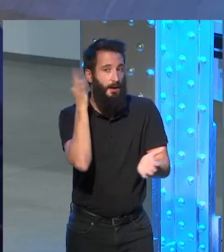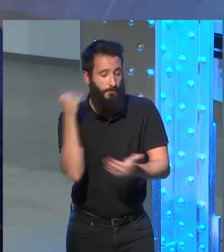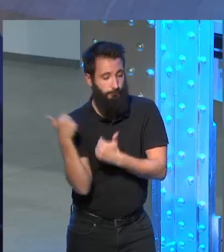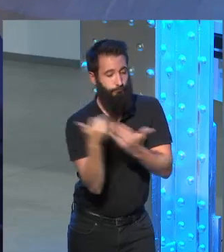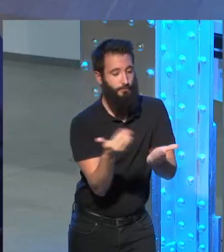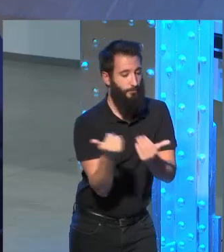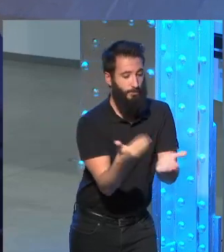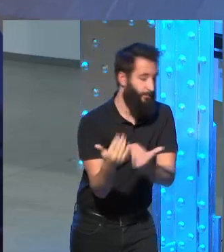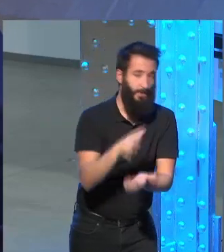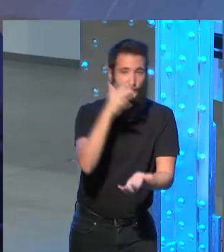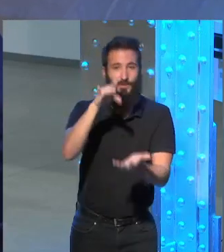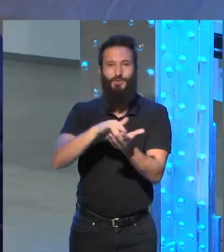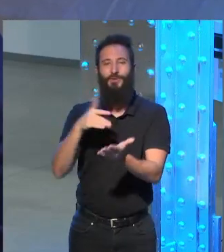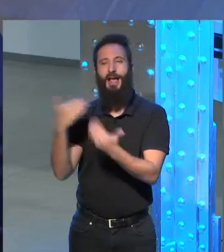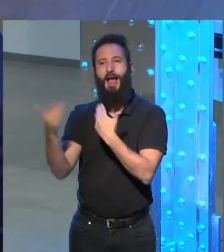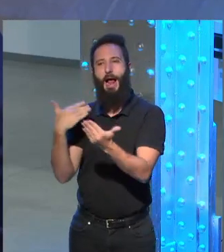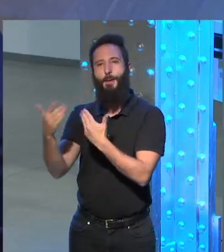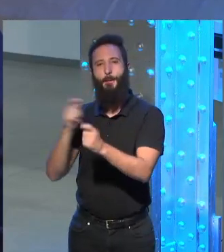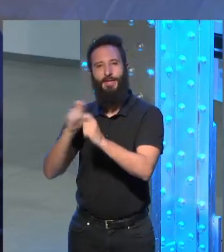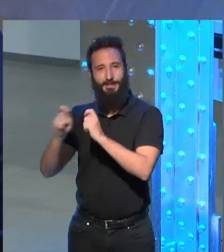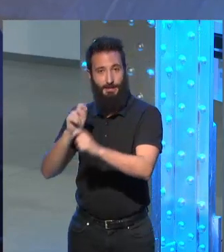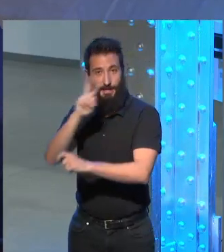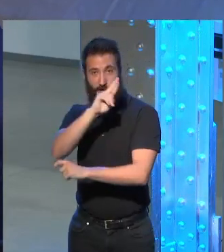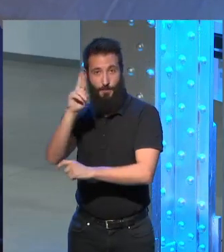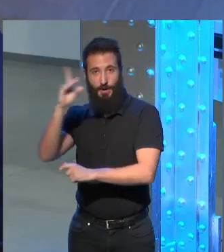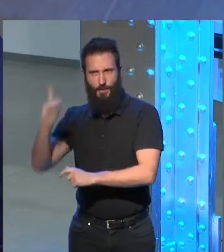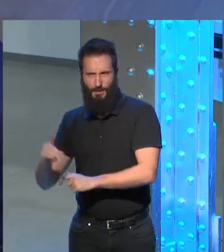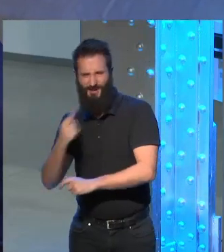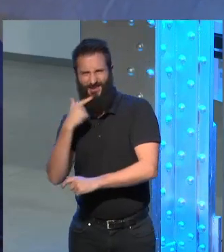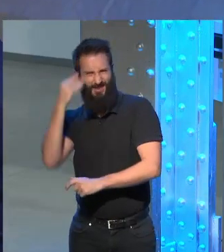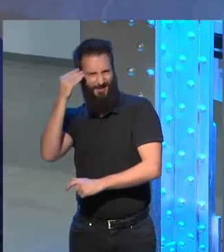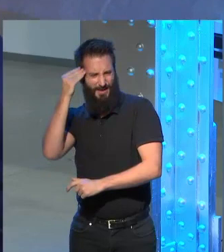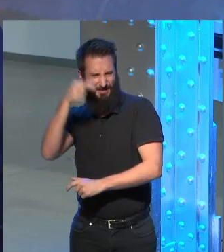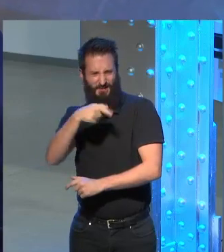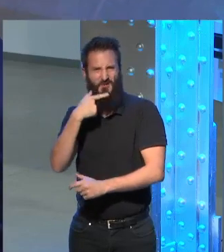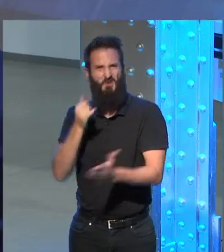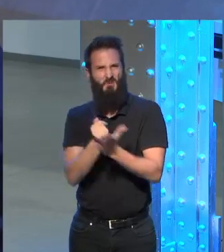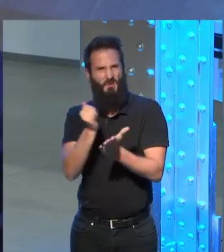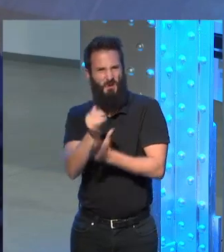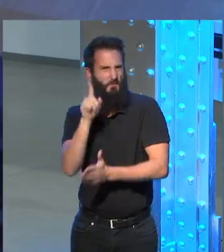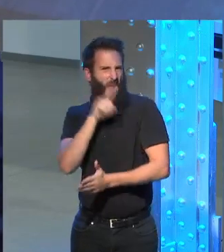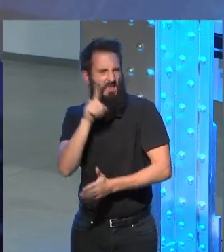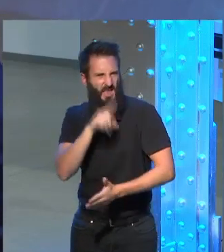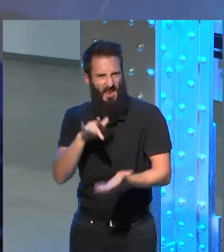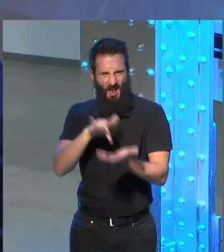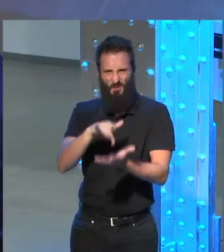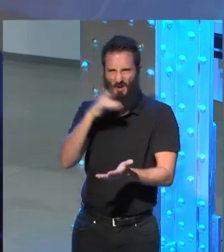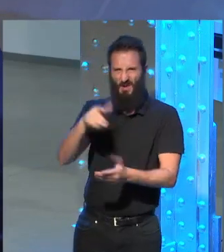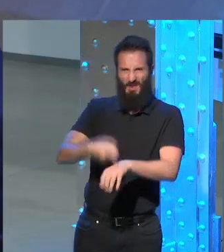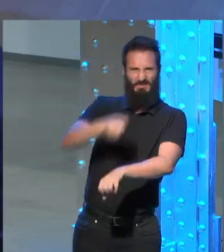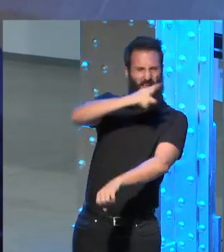dominicano del que me hice muy amigo digo pero esto esto no es cierto esto son las exageraciones